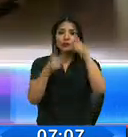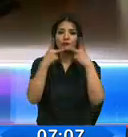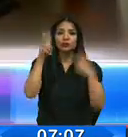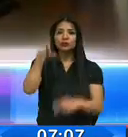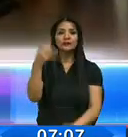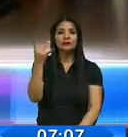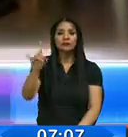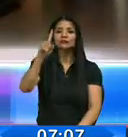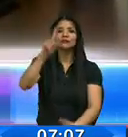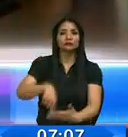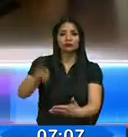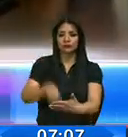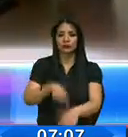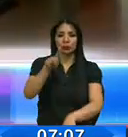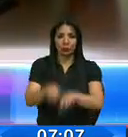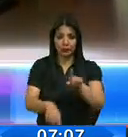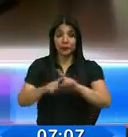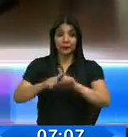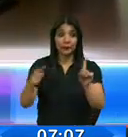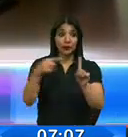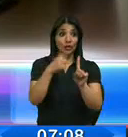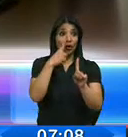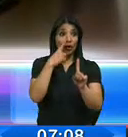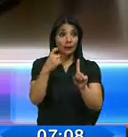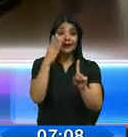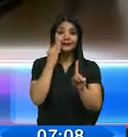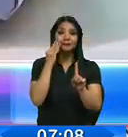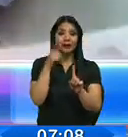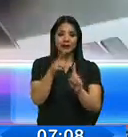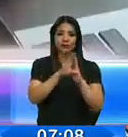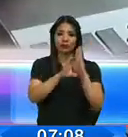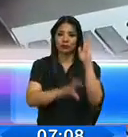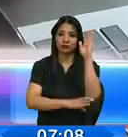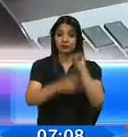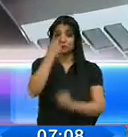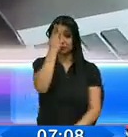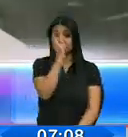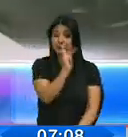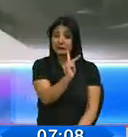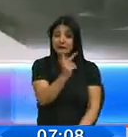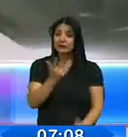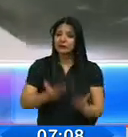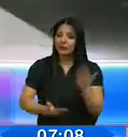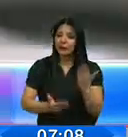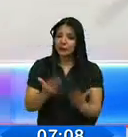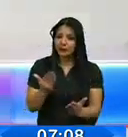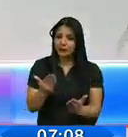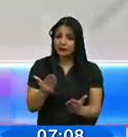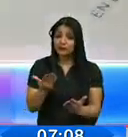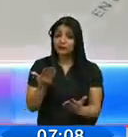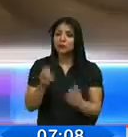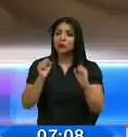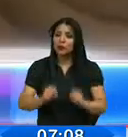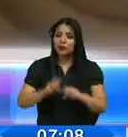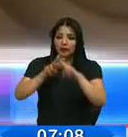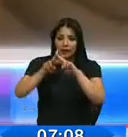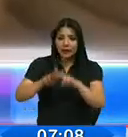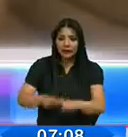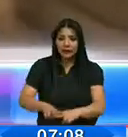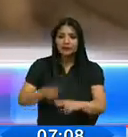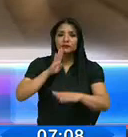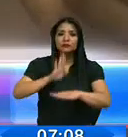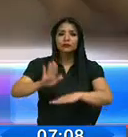Pero a decir del constitucionalista Ismael Quintana, la resolución deja una posibilidad abierta para que sí se puedan revisar los